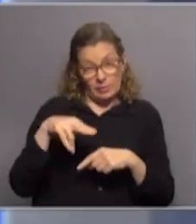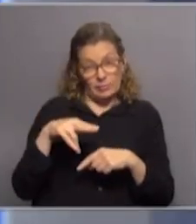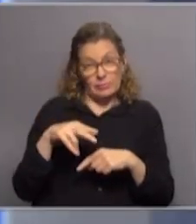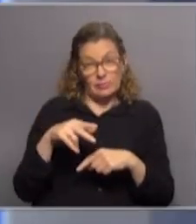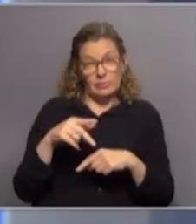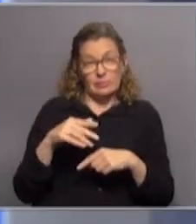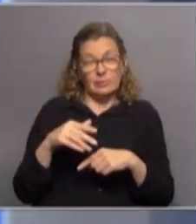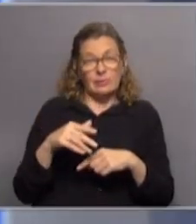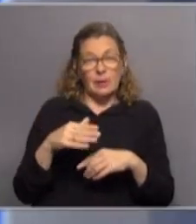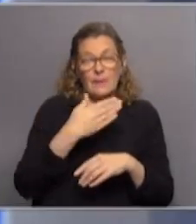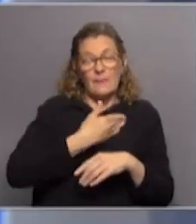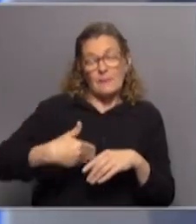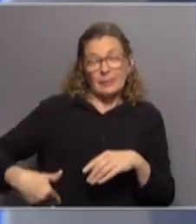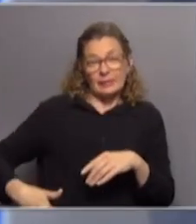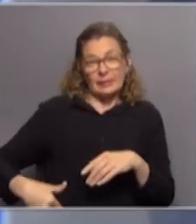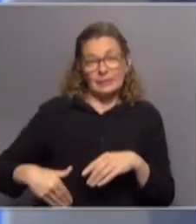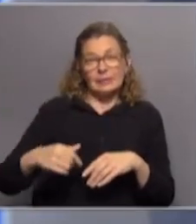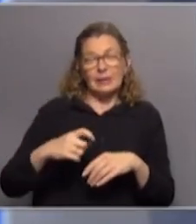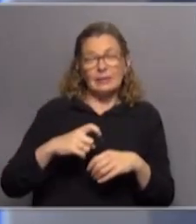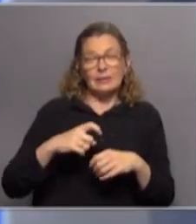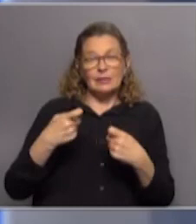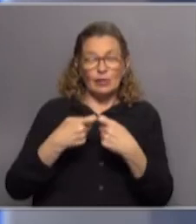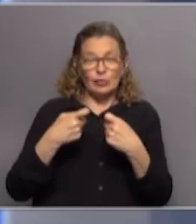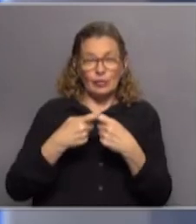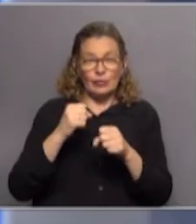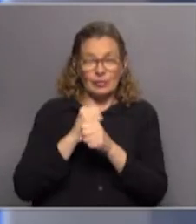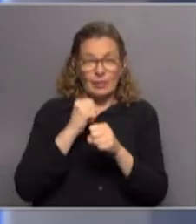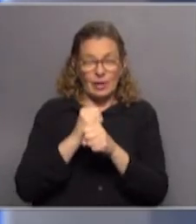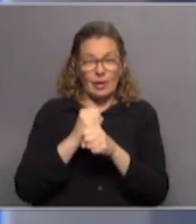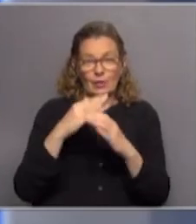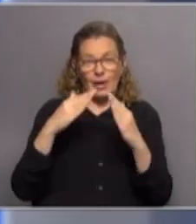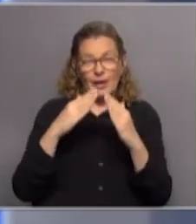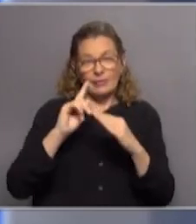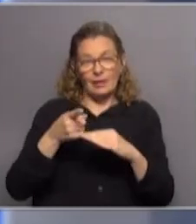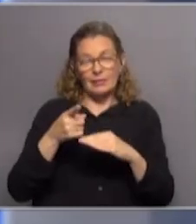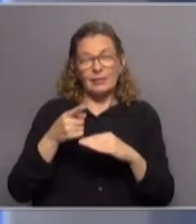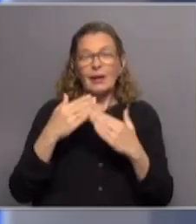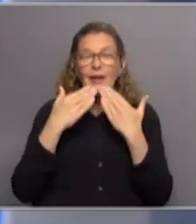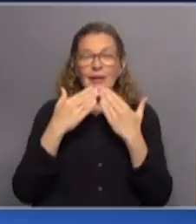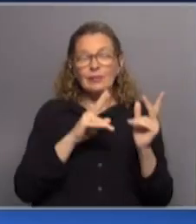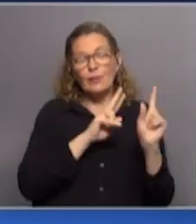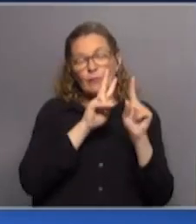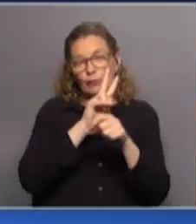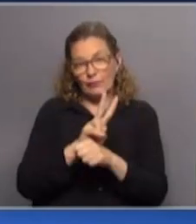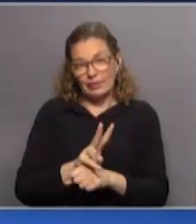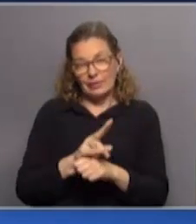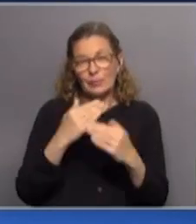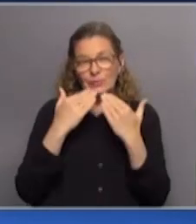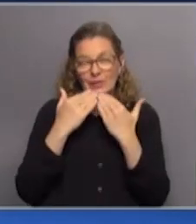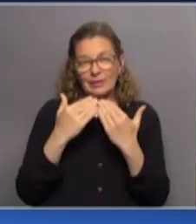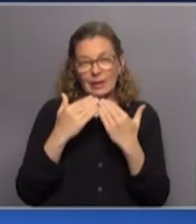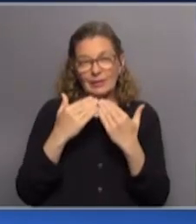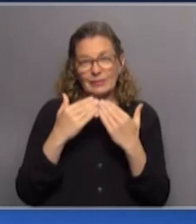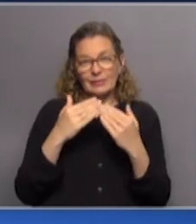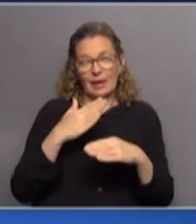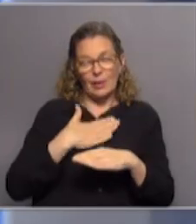Flor Constanzo, presidenta de la Asociación de Funcionarios de Casa de Galicia, Afuncal, gracias por la visita en otro orden. Muchísimas gracias a